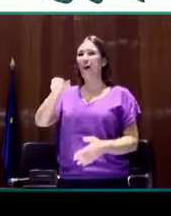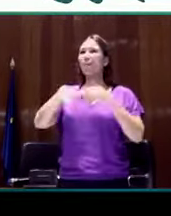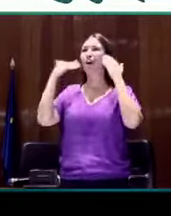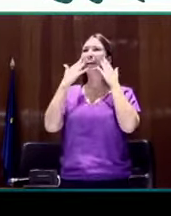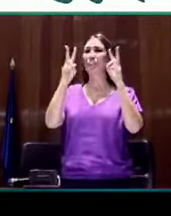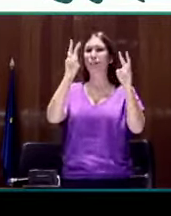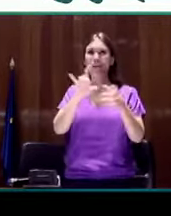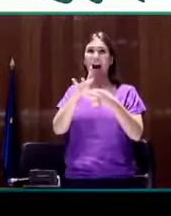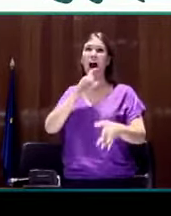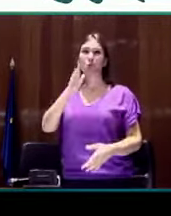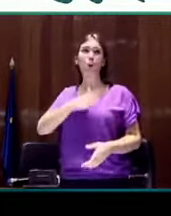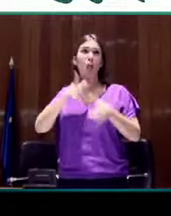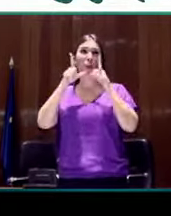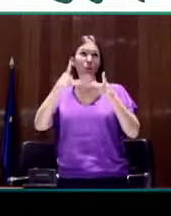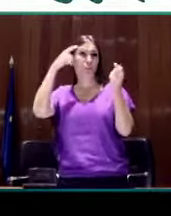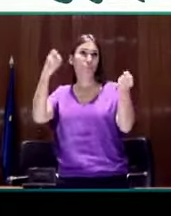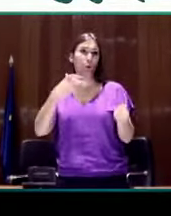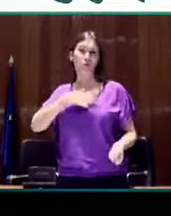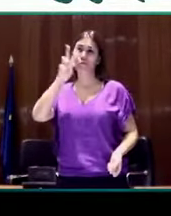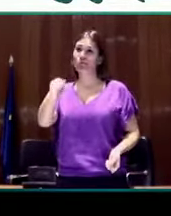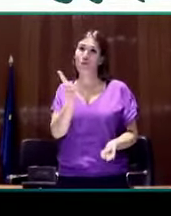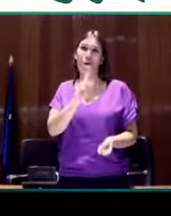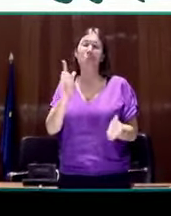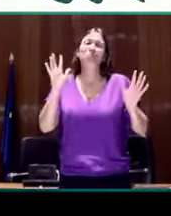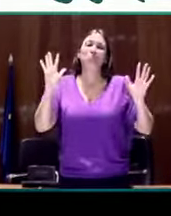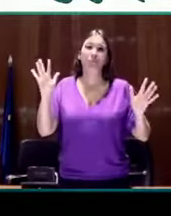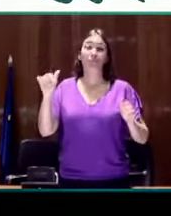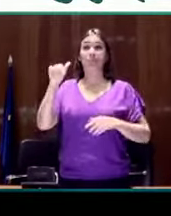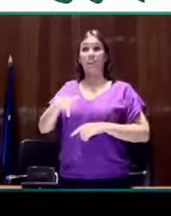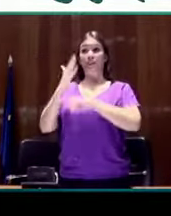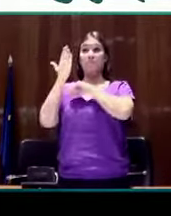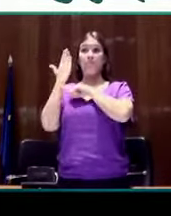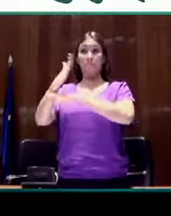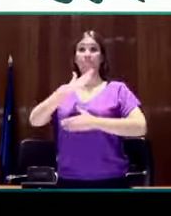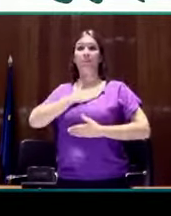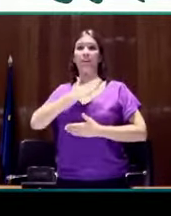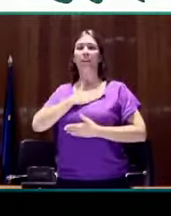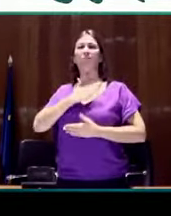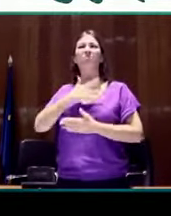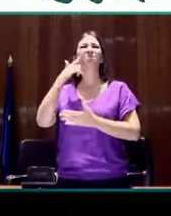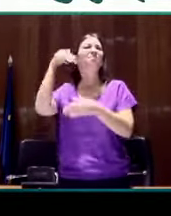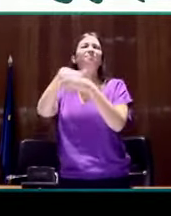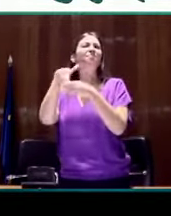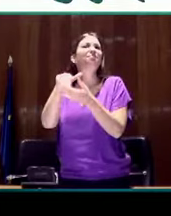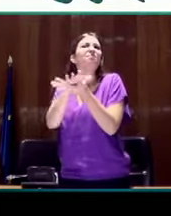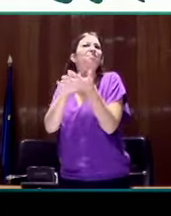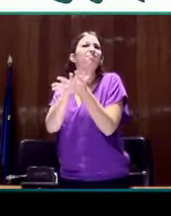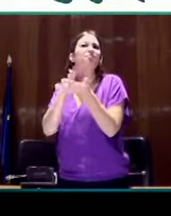aquí, puesto que yo no soy lingüista. La presentación que traigo aquí viene a contar un poco